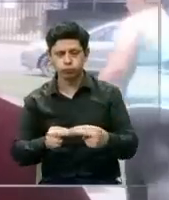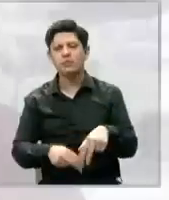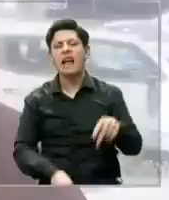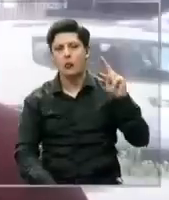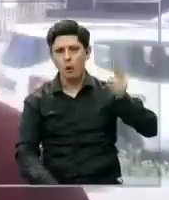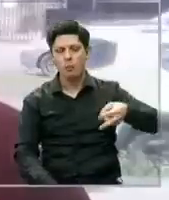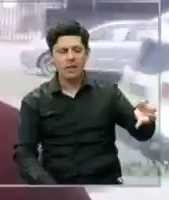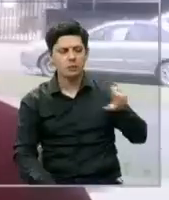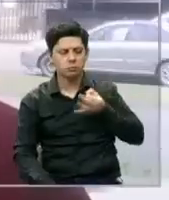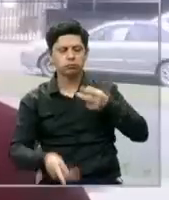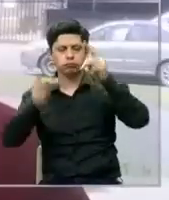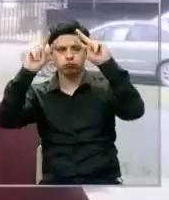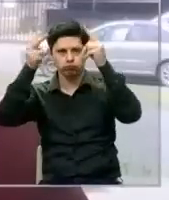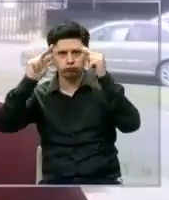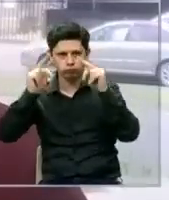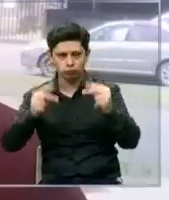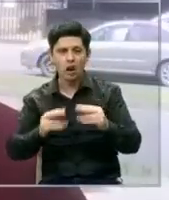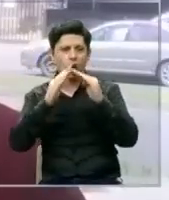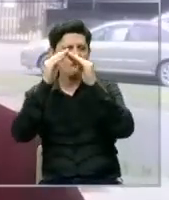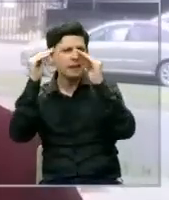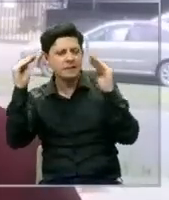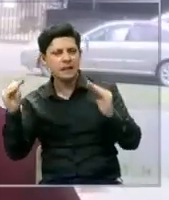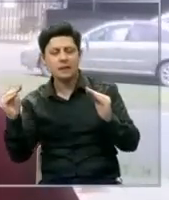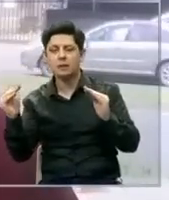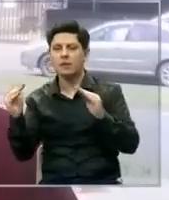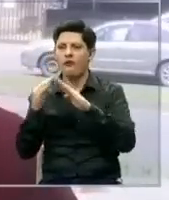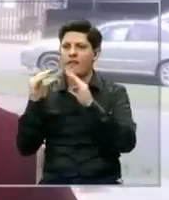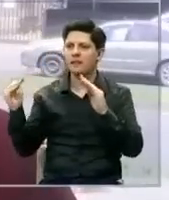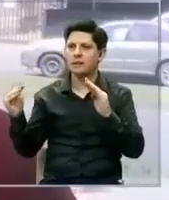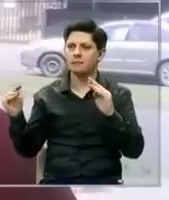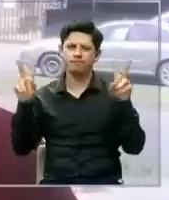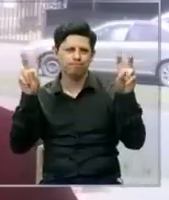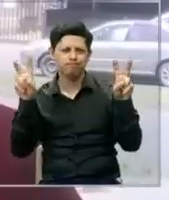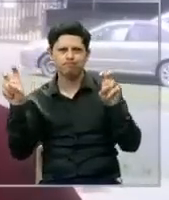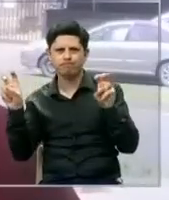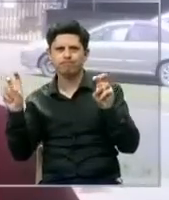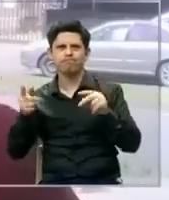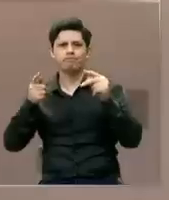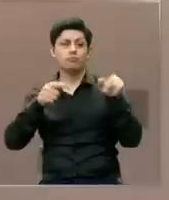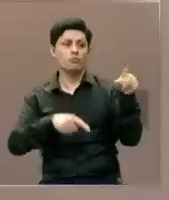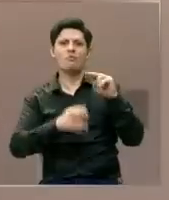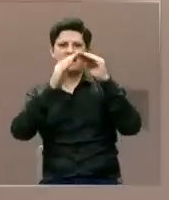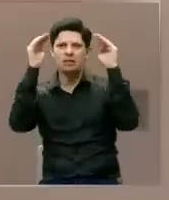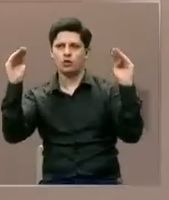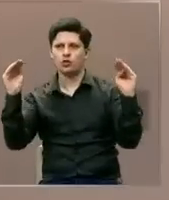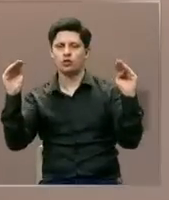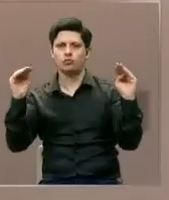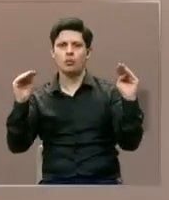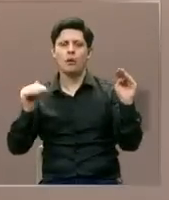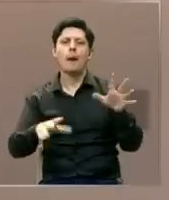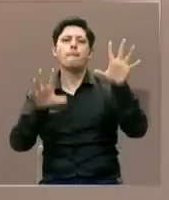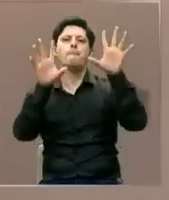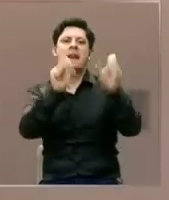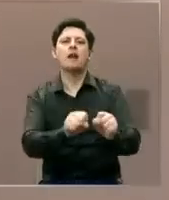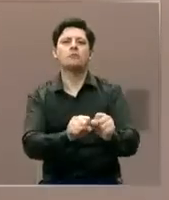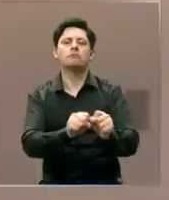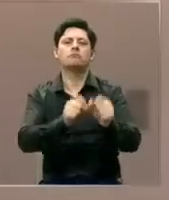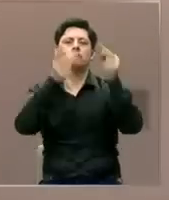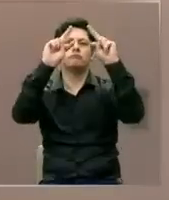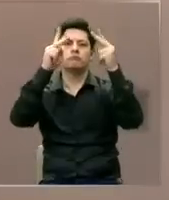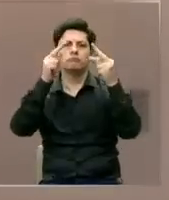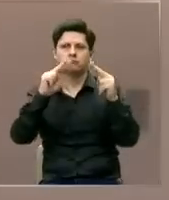y la verdad es que los vecinos, con todos sus temas, pararon la demolición. También actuó en rebeldía después porque